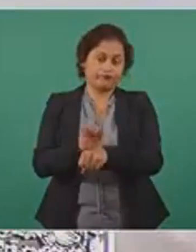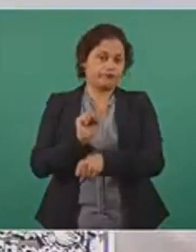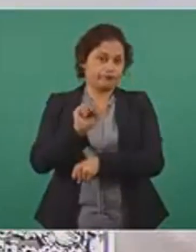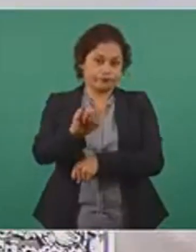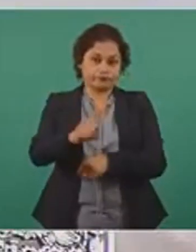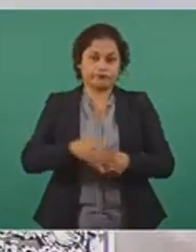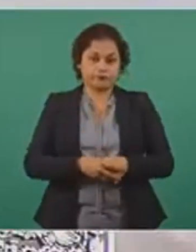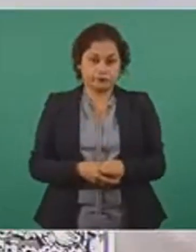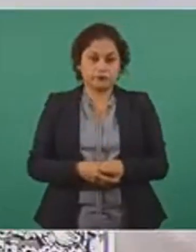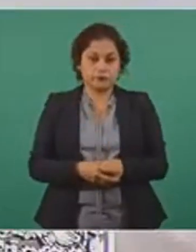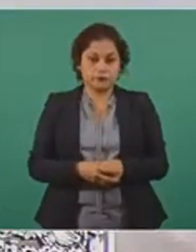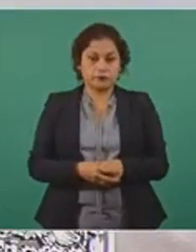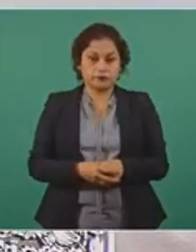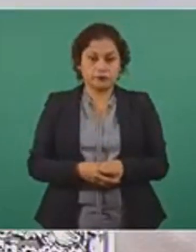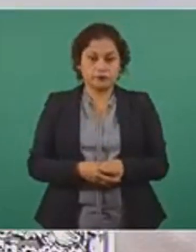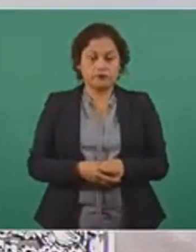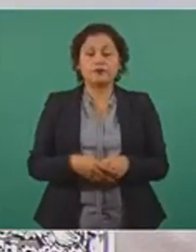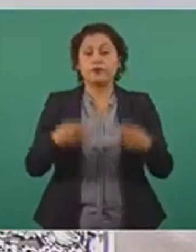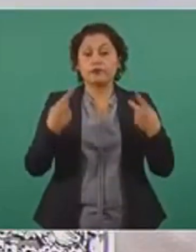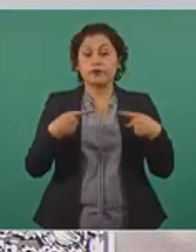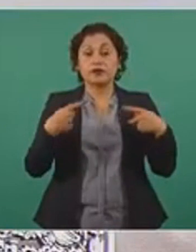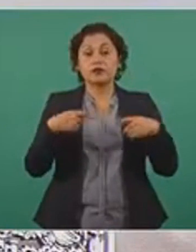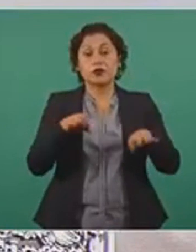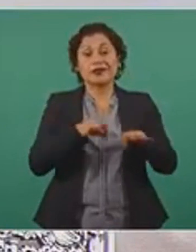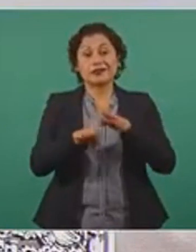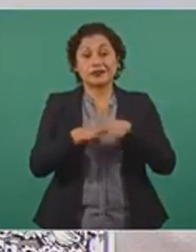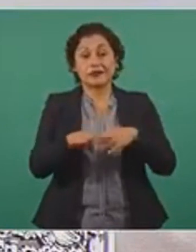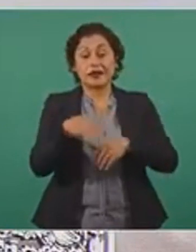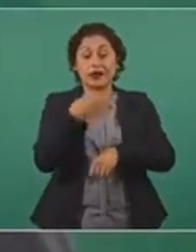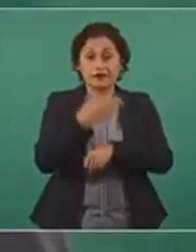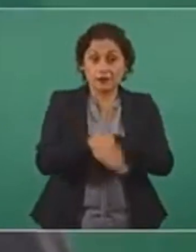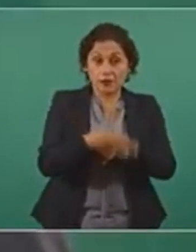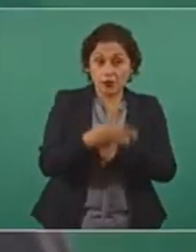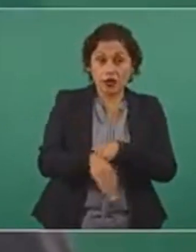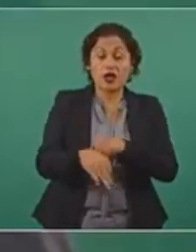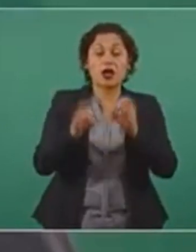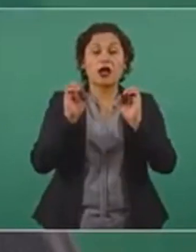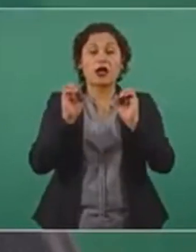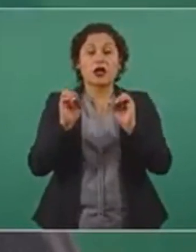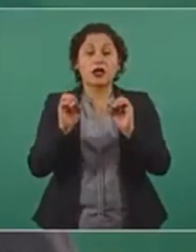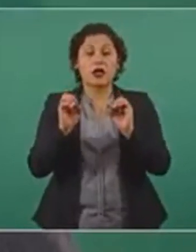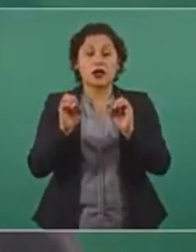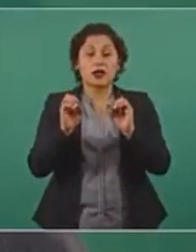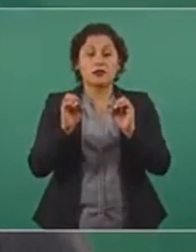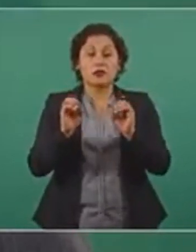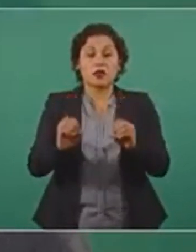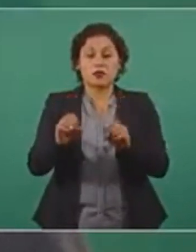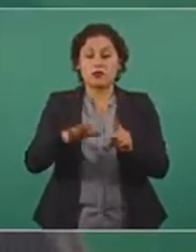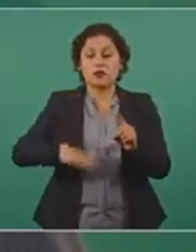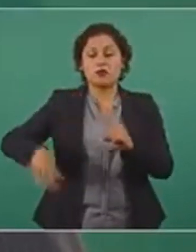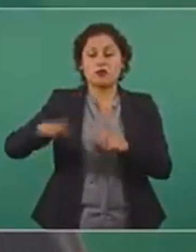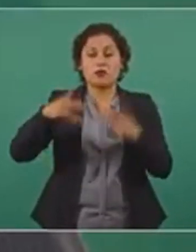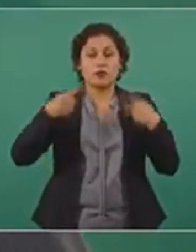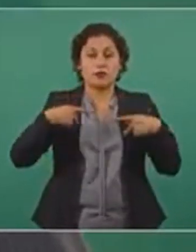trabajadores eventuales o de base. No hemos despedido